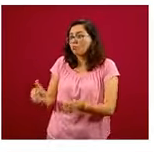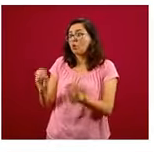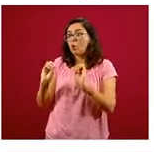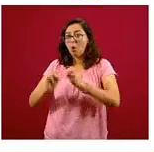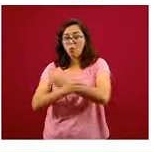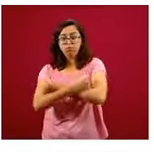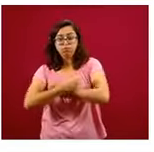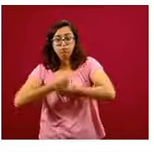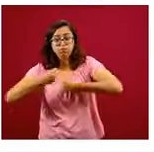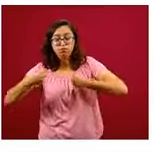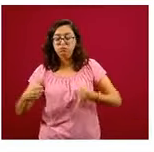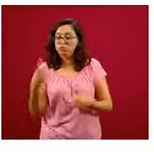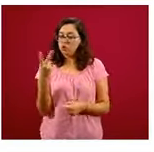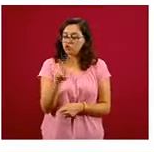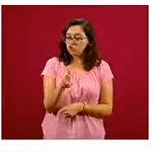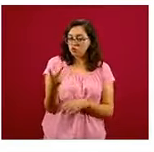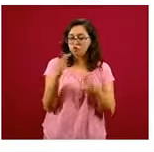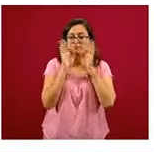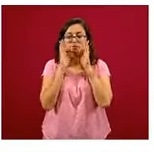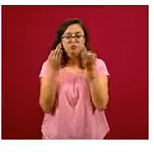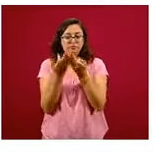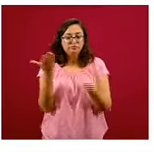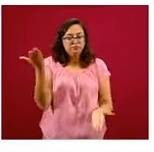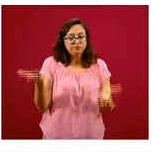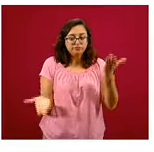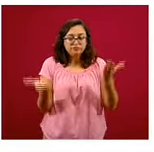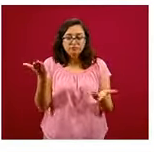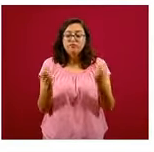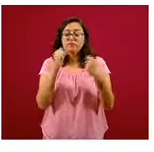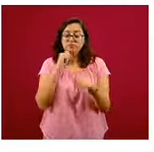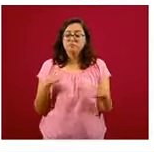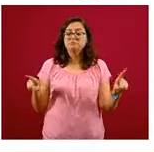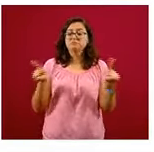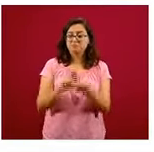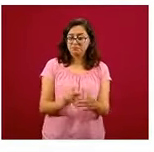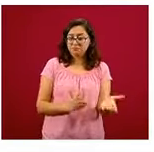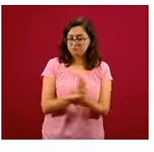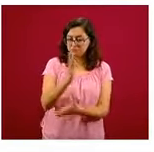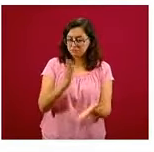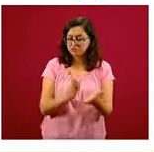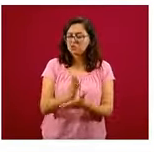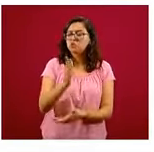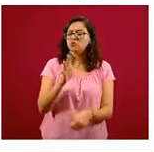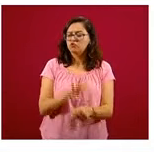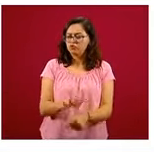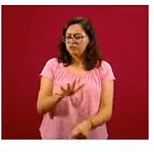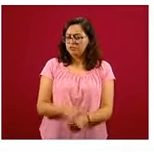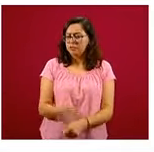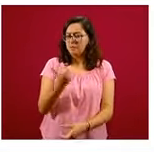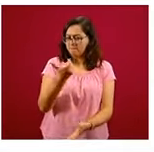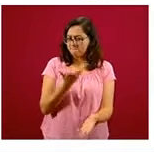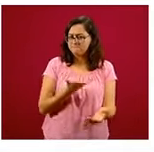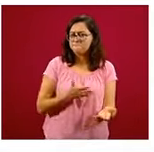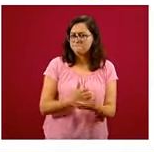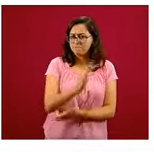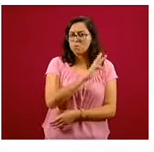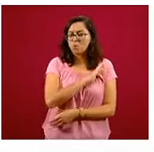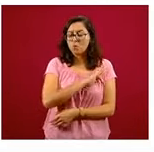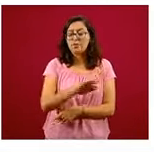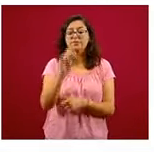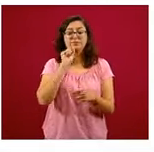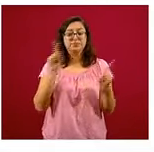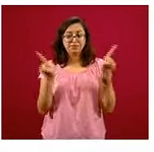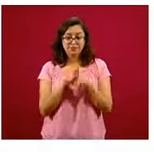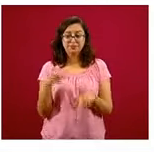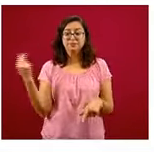incluirse alimentos asequibles y culturalmente pertinentes. Y también necesitamos campañas de comunicación